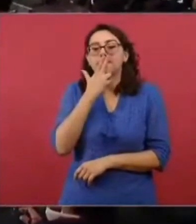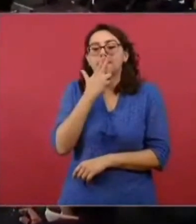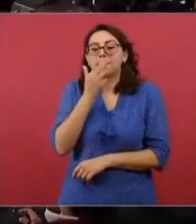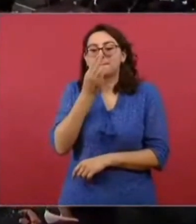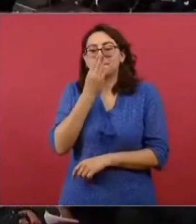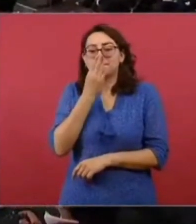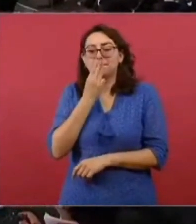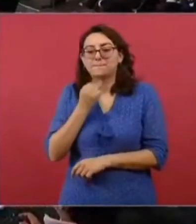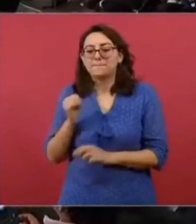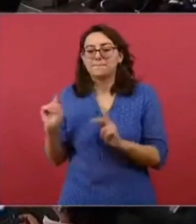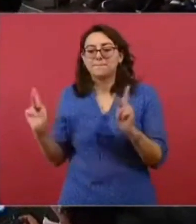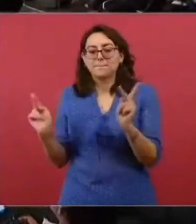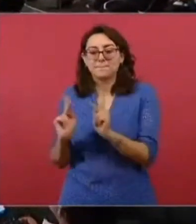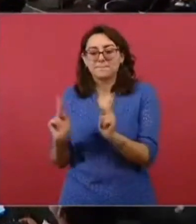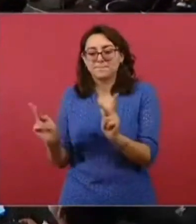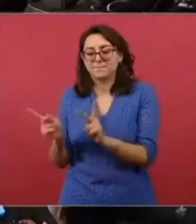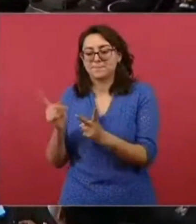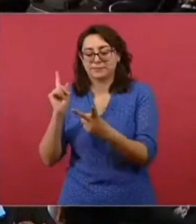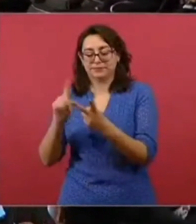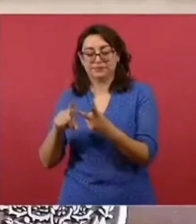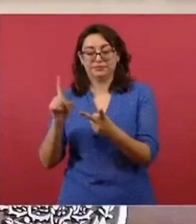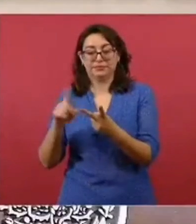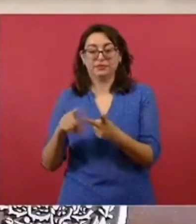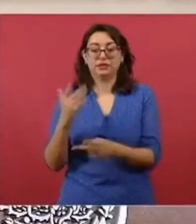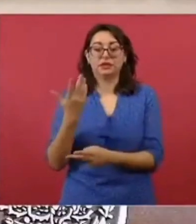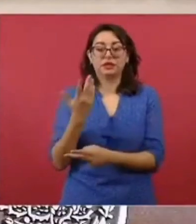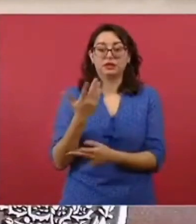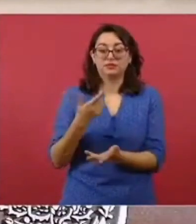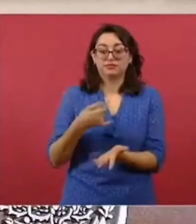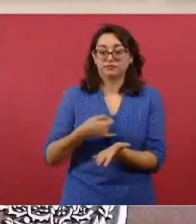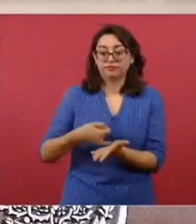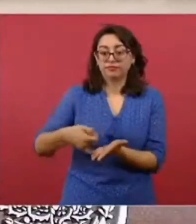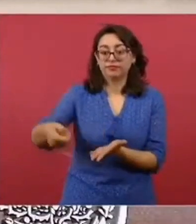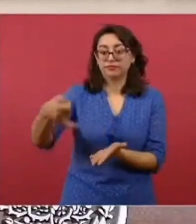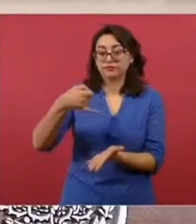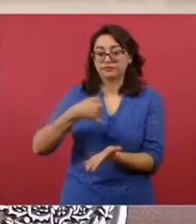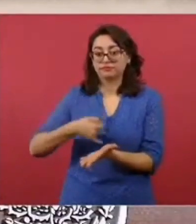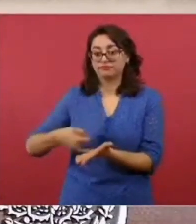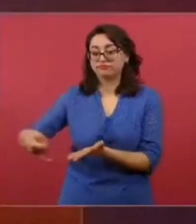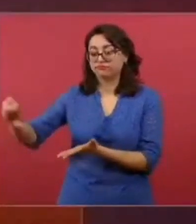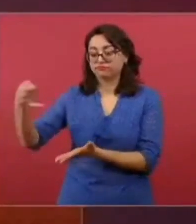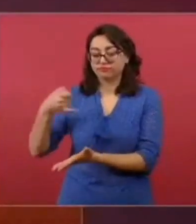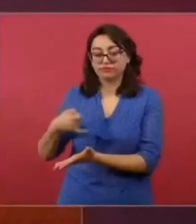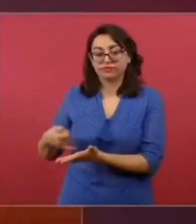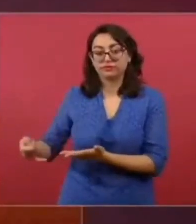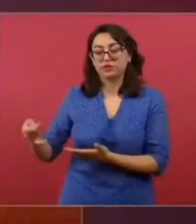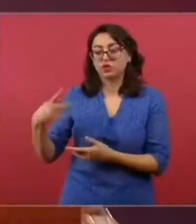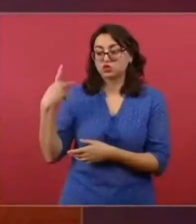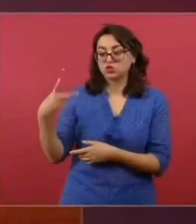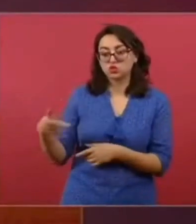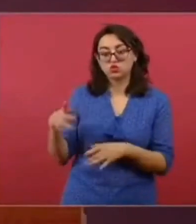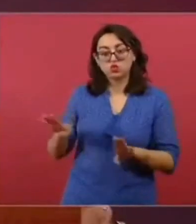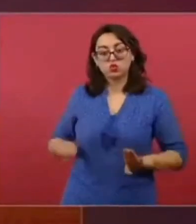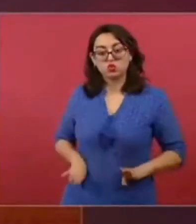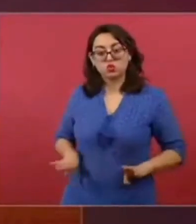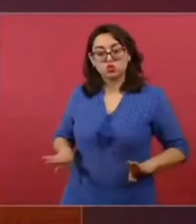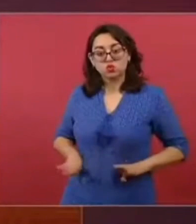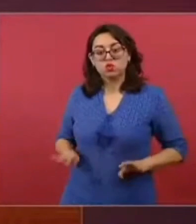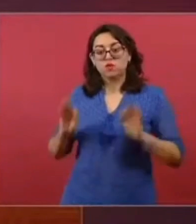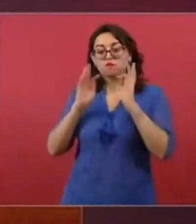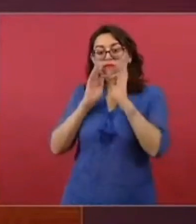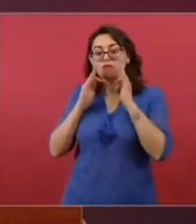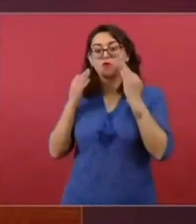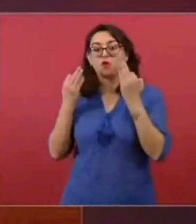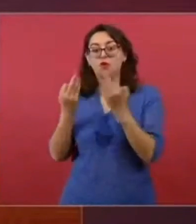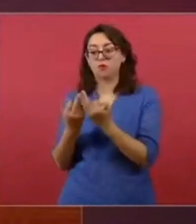desde la milpa maya, que siempre se refiere en este caso el arqueólogo Diego Prieto, pero también siempre combinado,